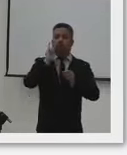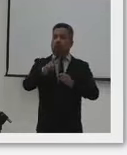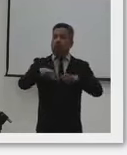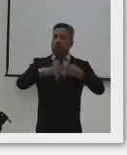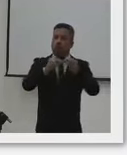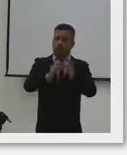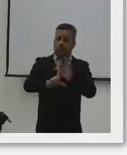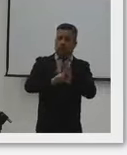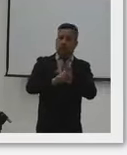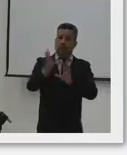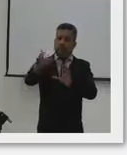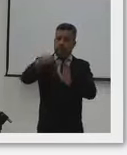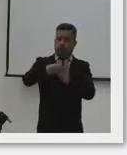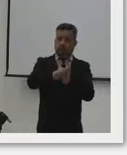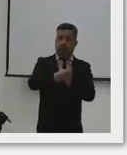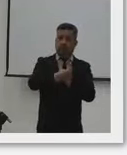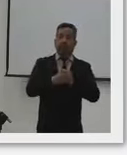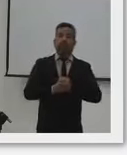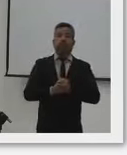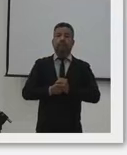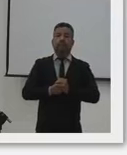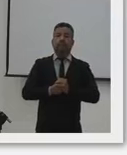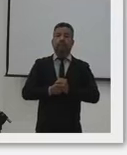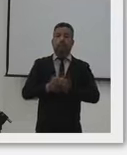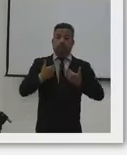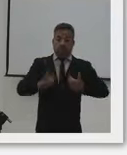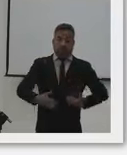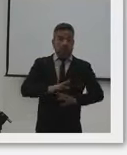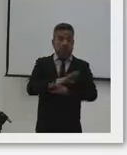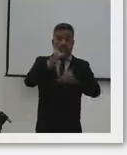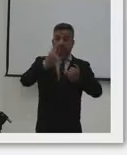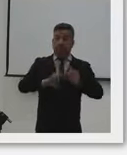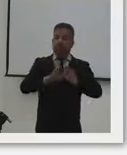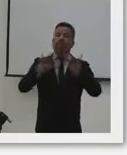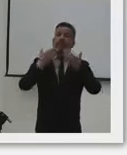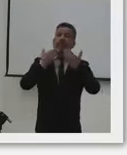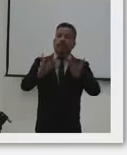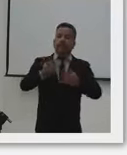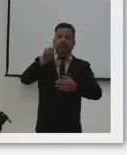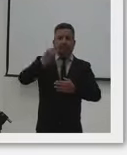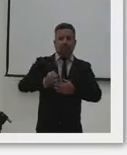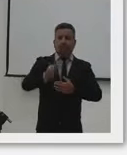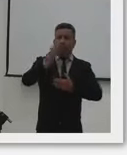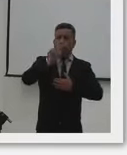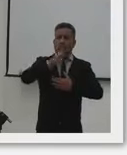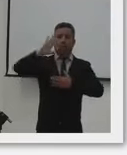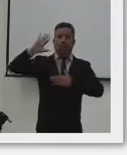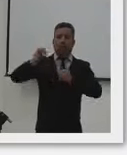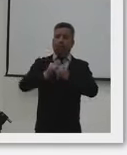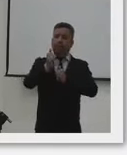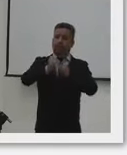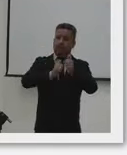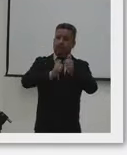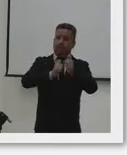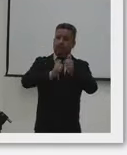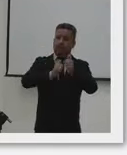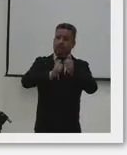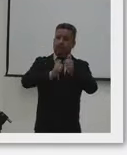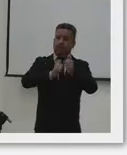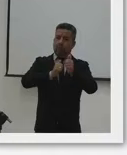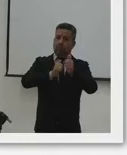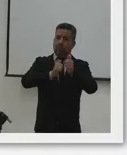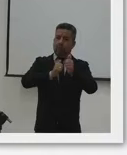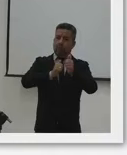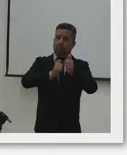y ver de qué manera en esta ley pueden quedar plasmados. Por mi parte no es más, agradecerles siempre el compromiso con el deporte,